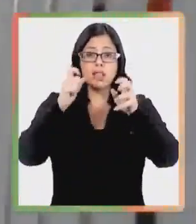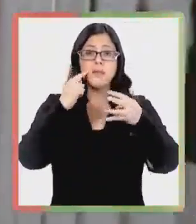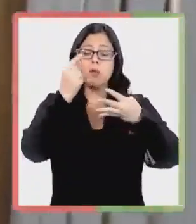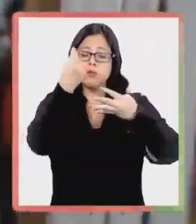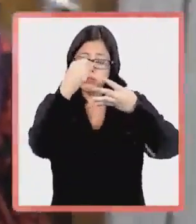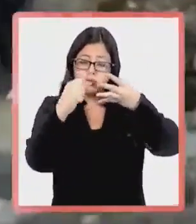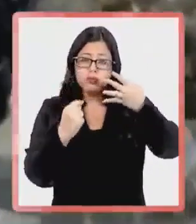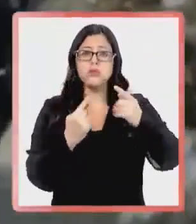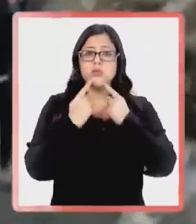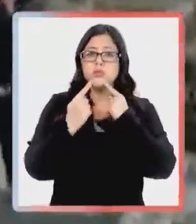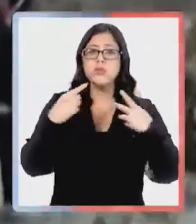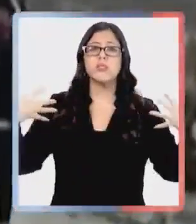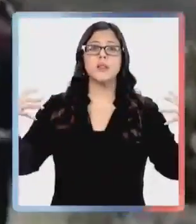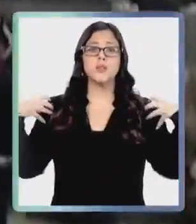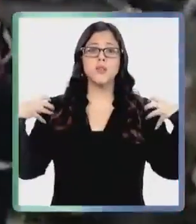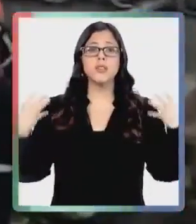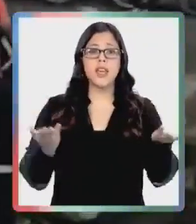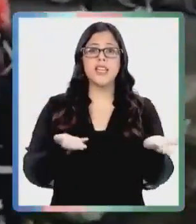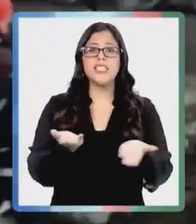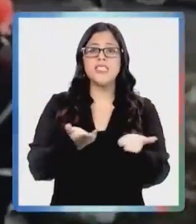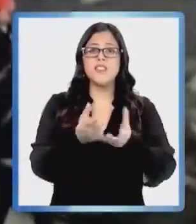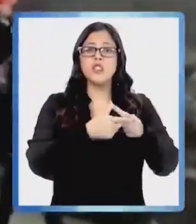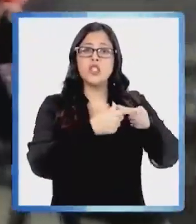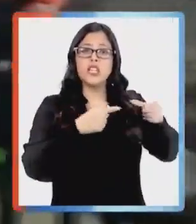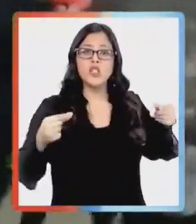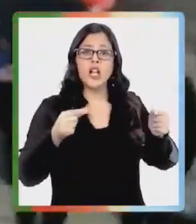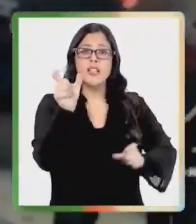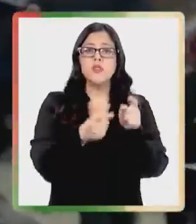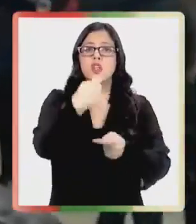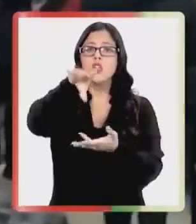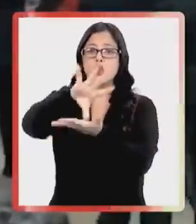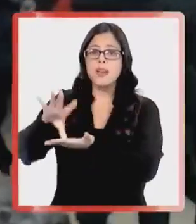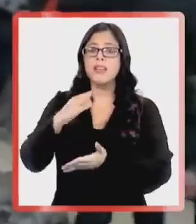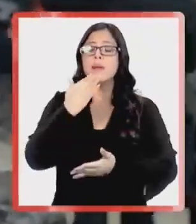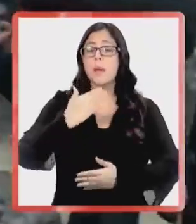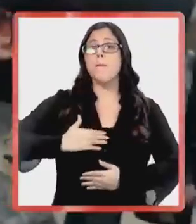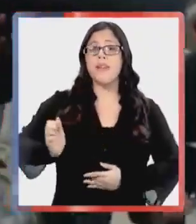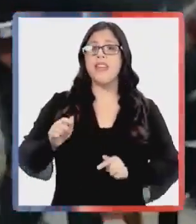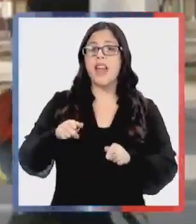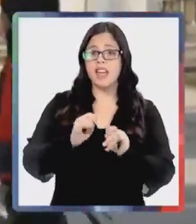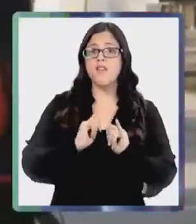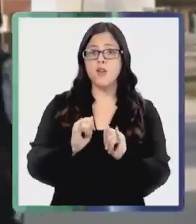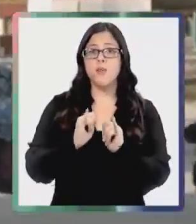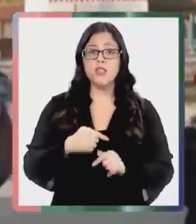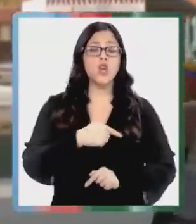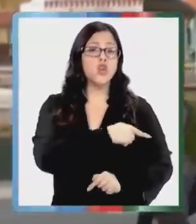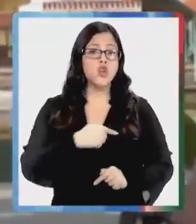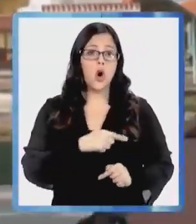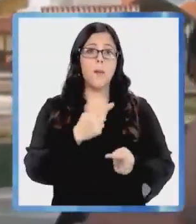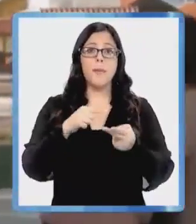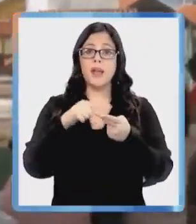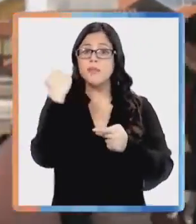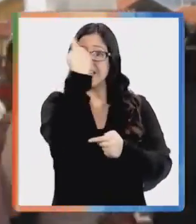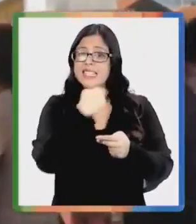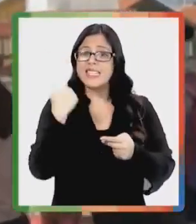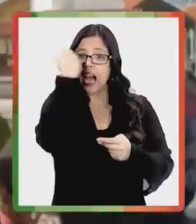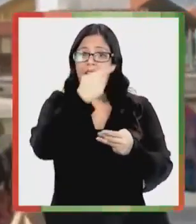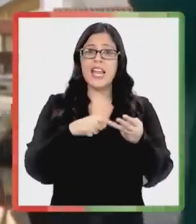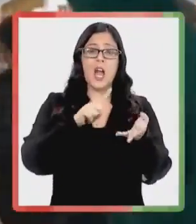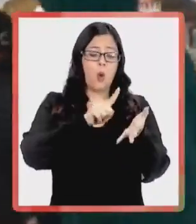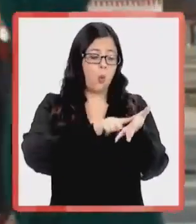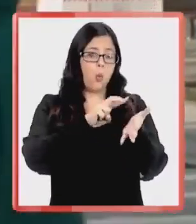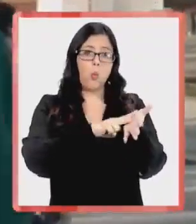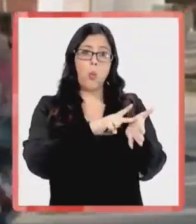Migrantes y la PDI va a entregar información del nombre, rostro, huellas digitales y domicilio de cada